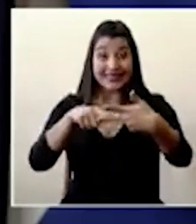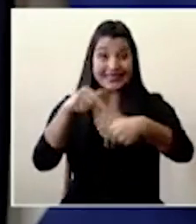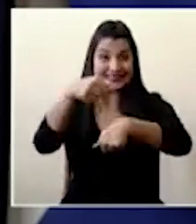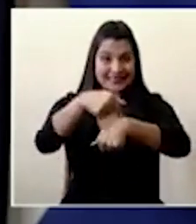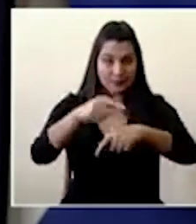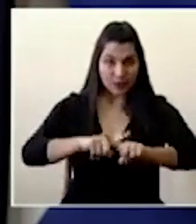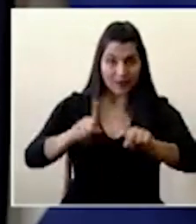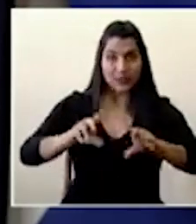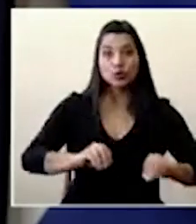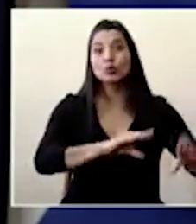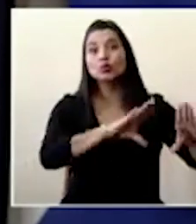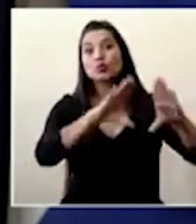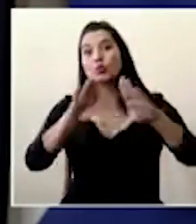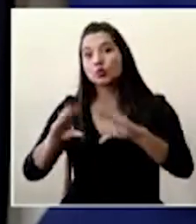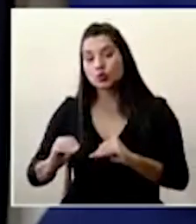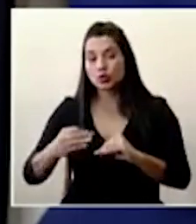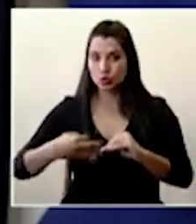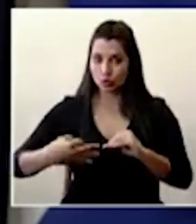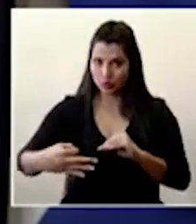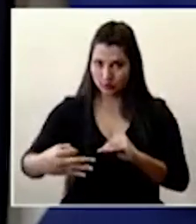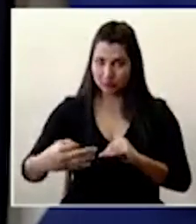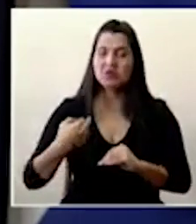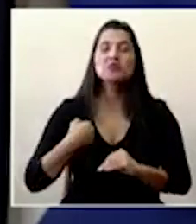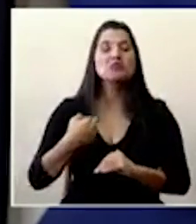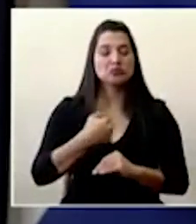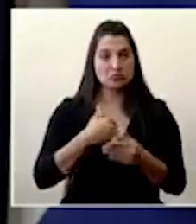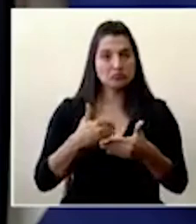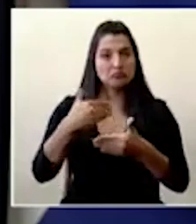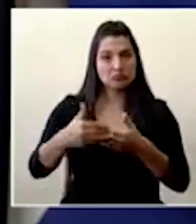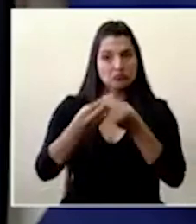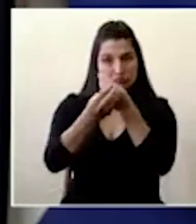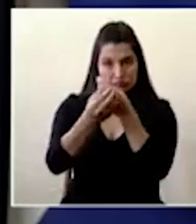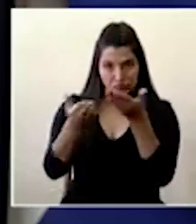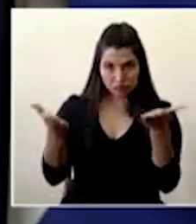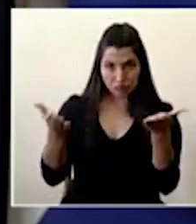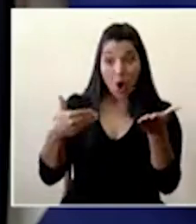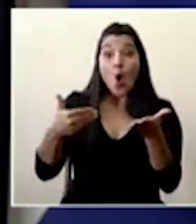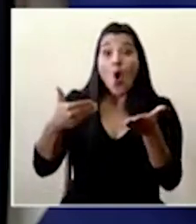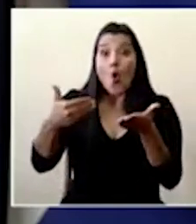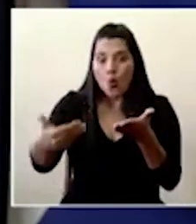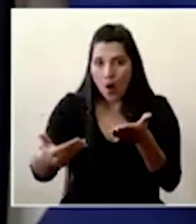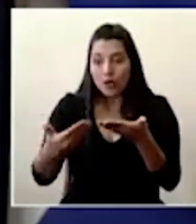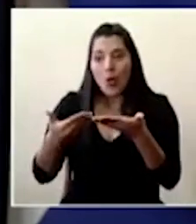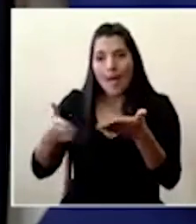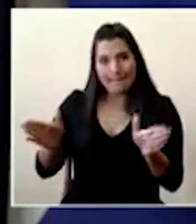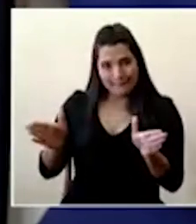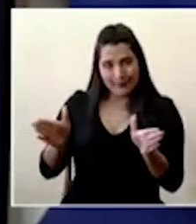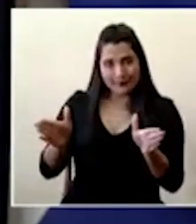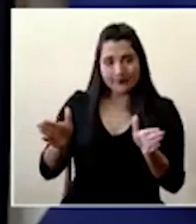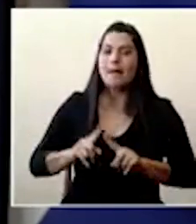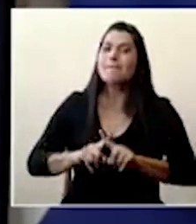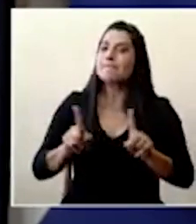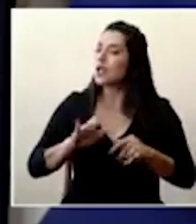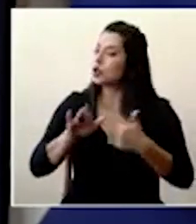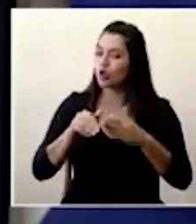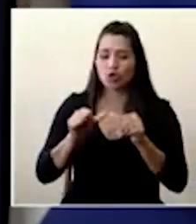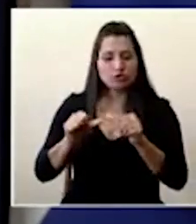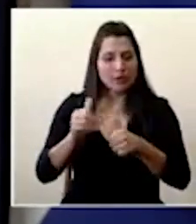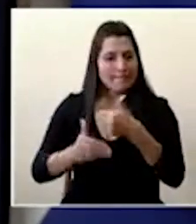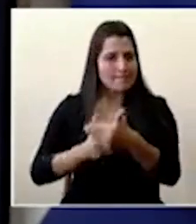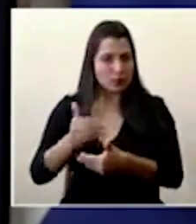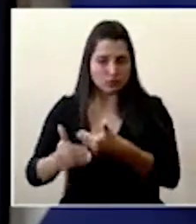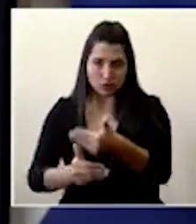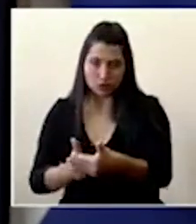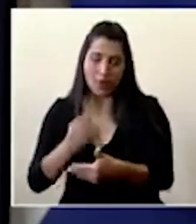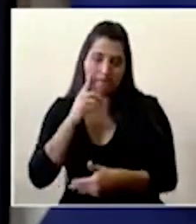-7. Así que estaremos informando sobre el momento exacto de esa apertura, pero todo sigue en pie para